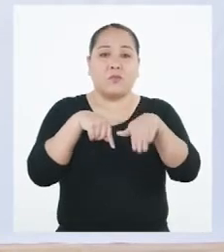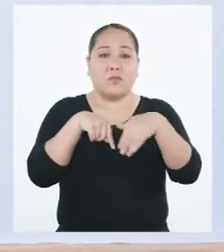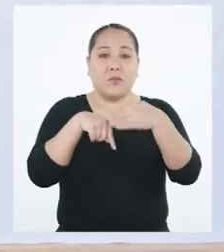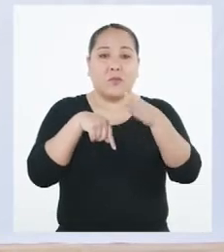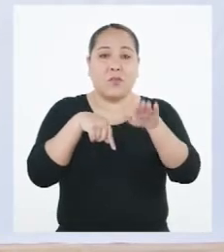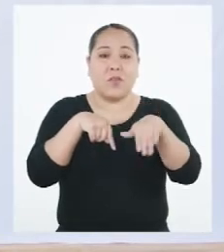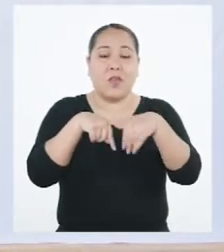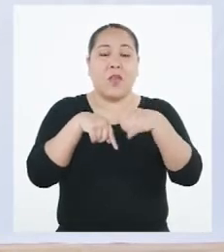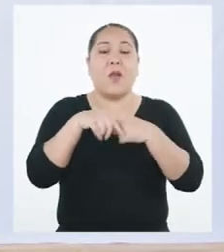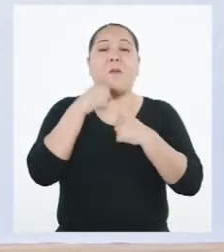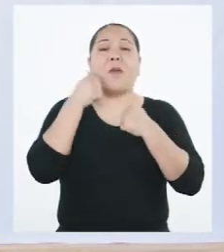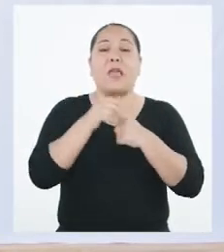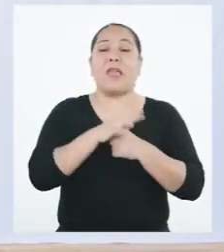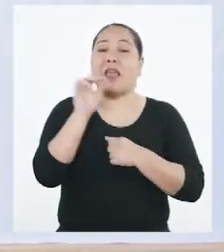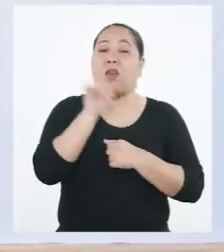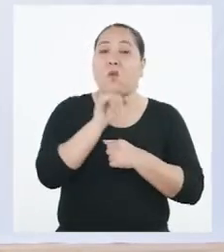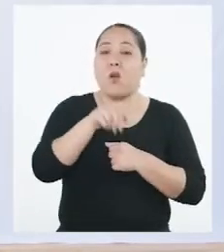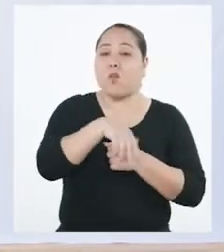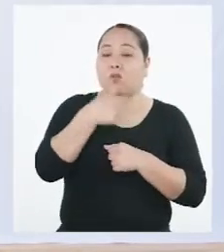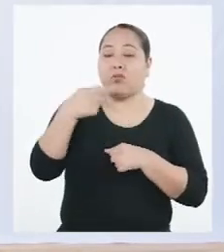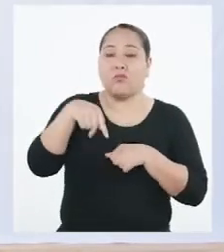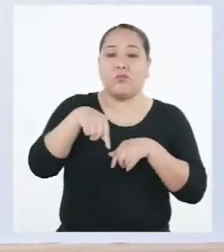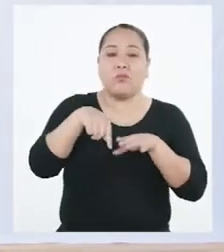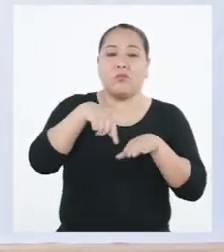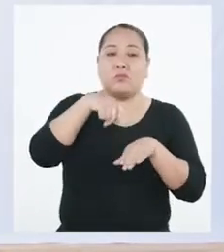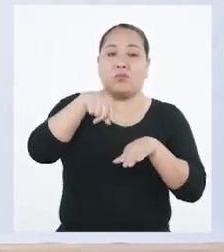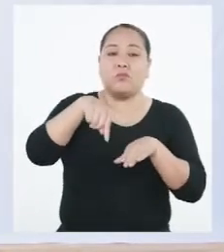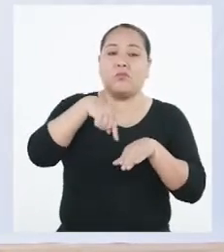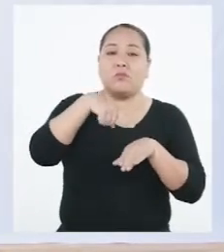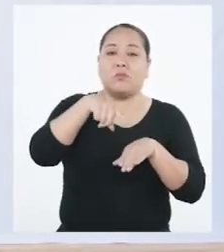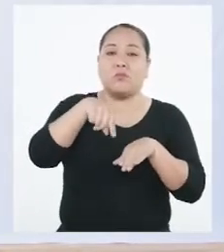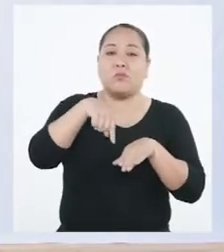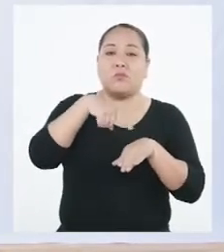Eso es. Lo mismo hacia el otro lado.